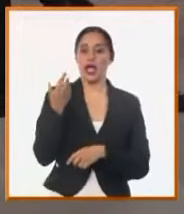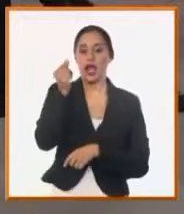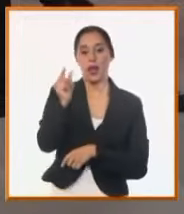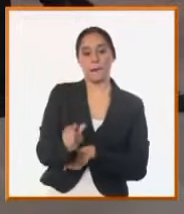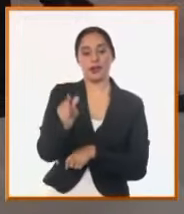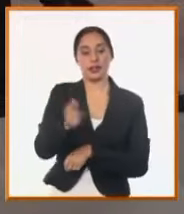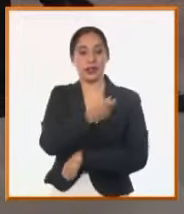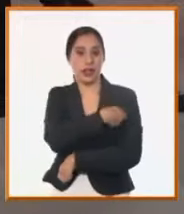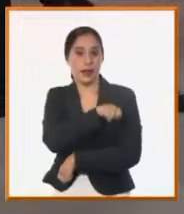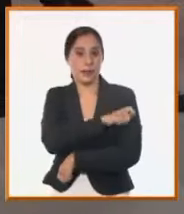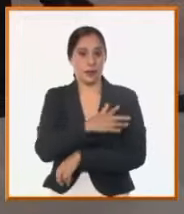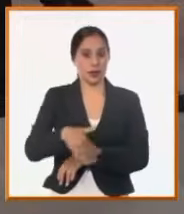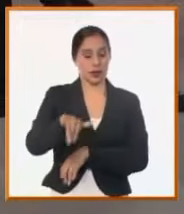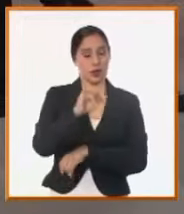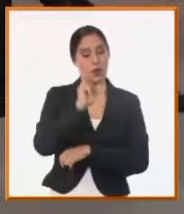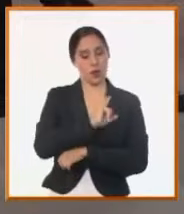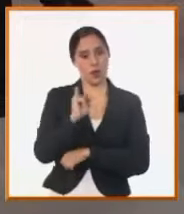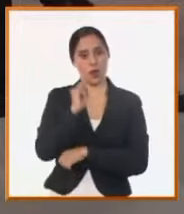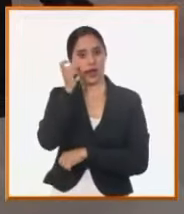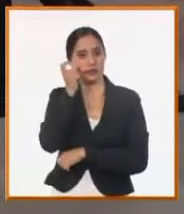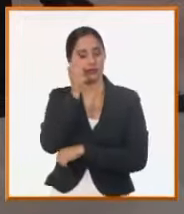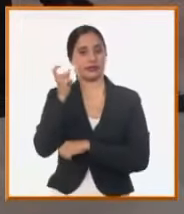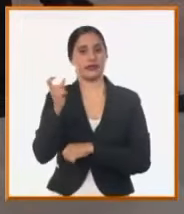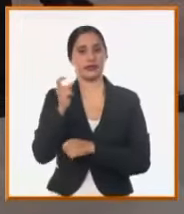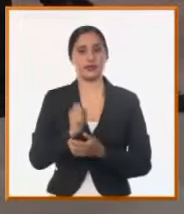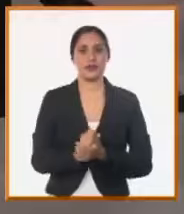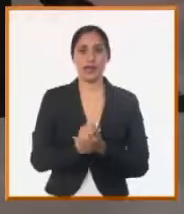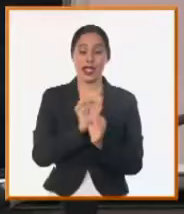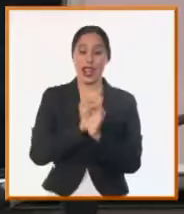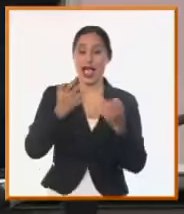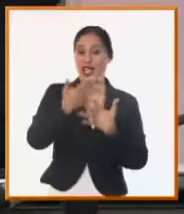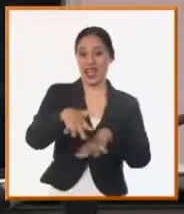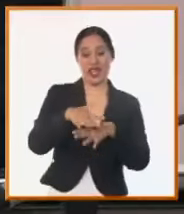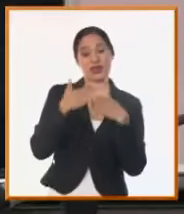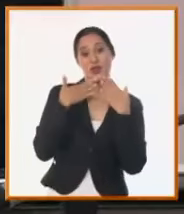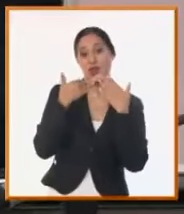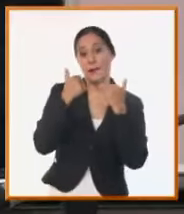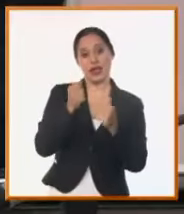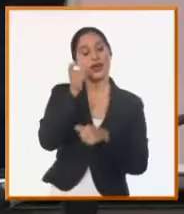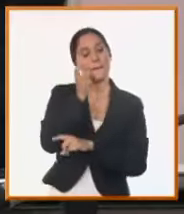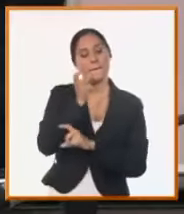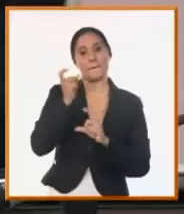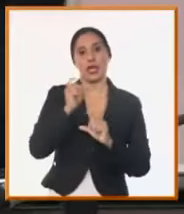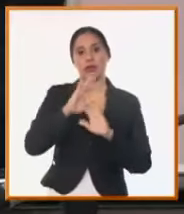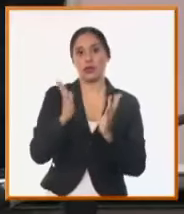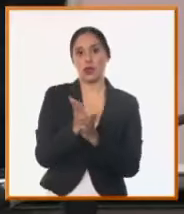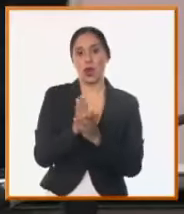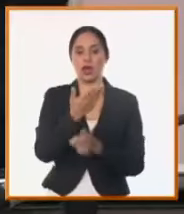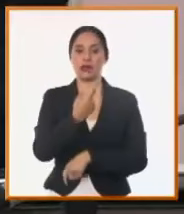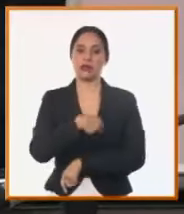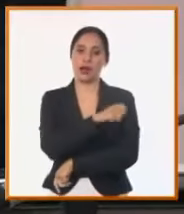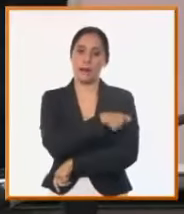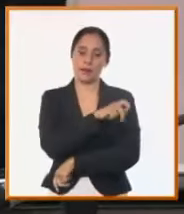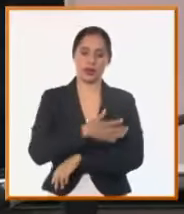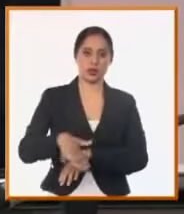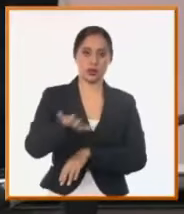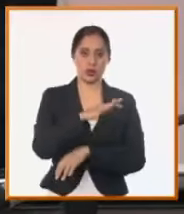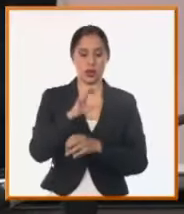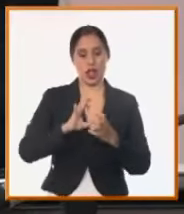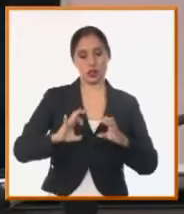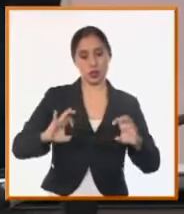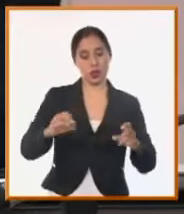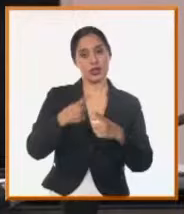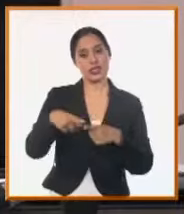nos impacta también en ese sentido la propia calidad de la calle no queda bien entonces impacta sobre las tuberías es una situación